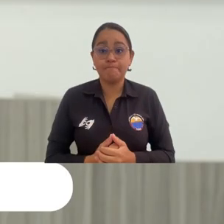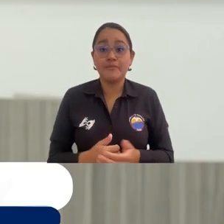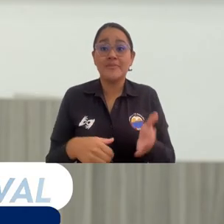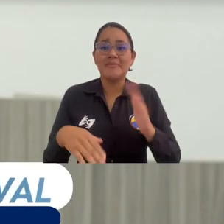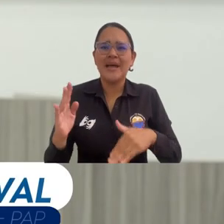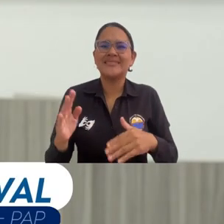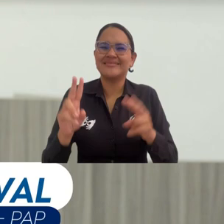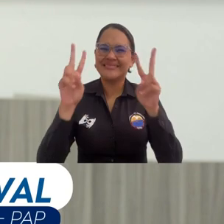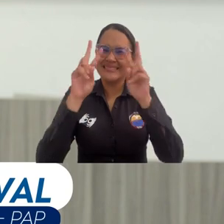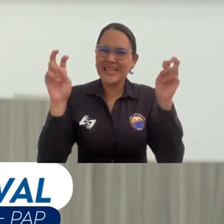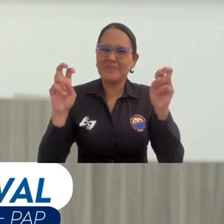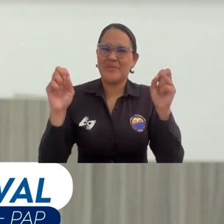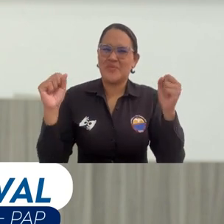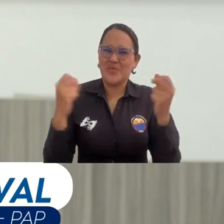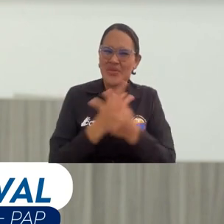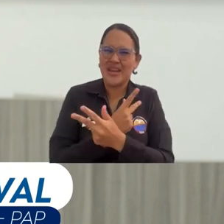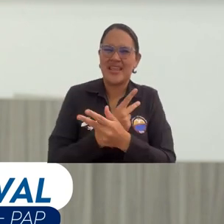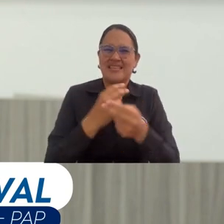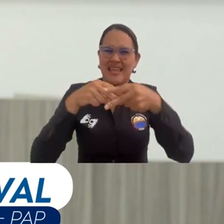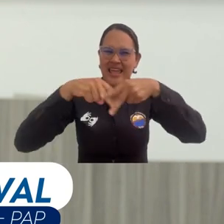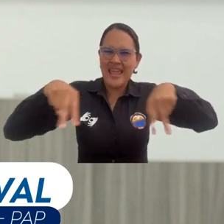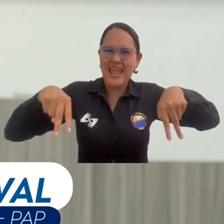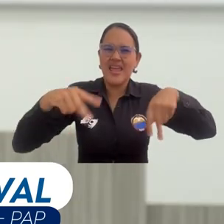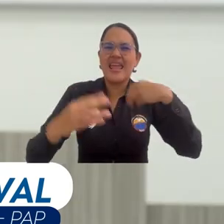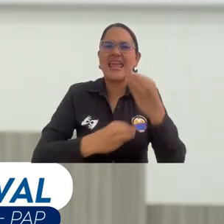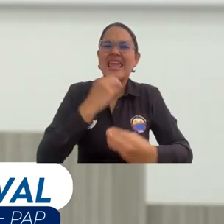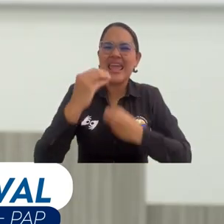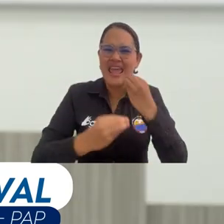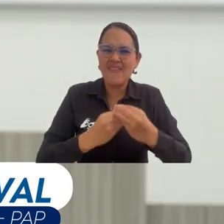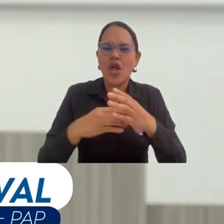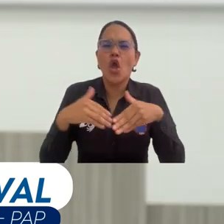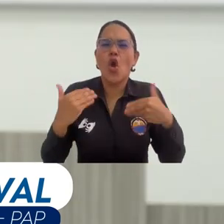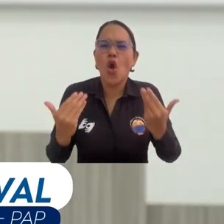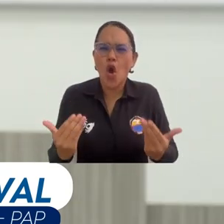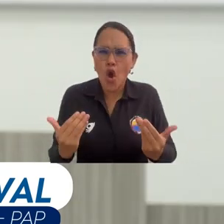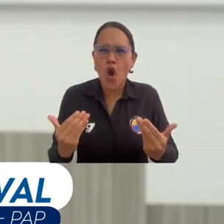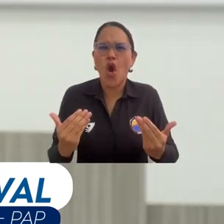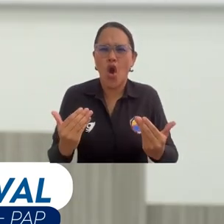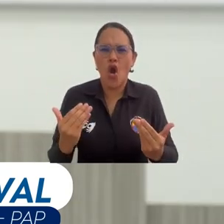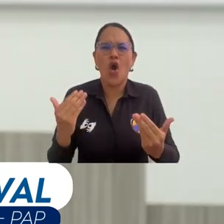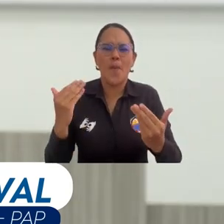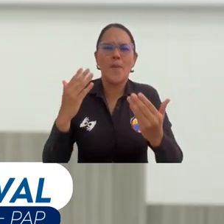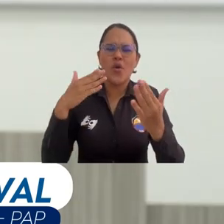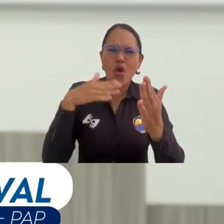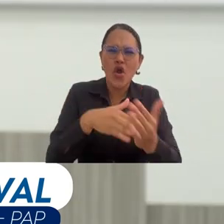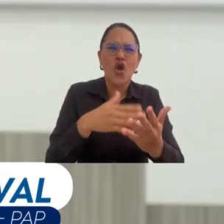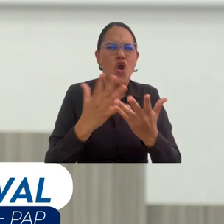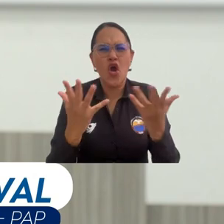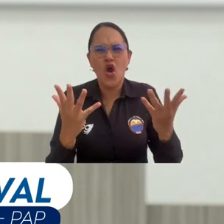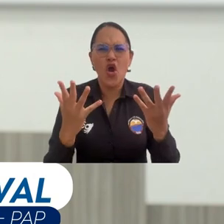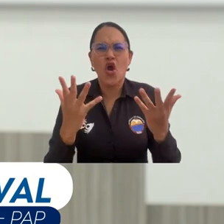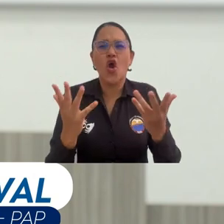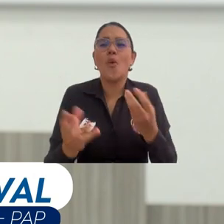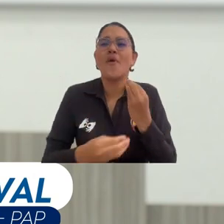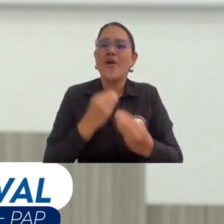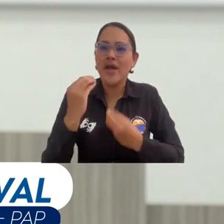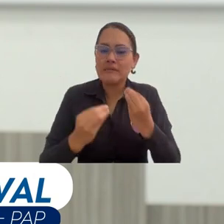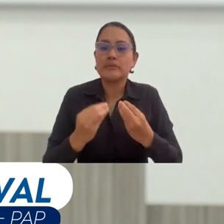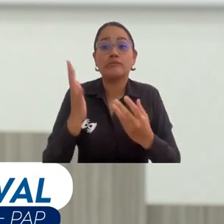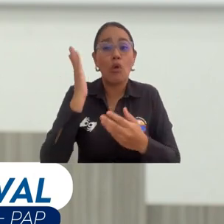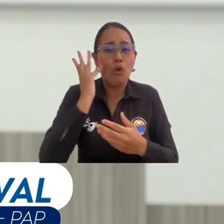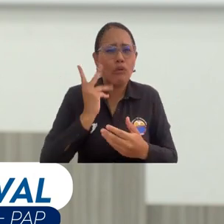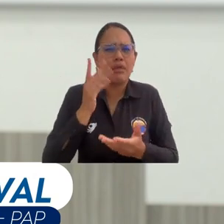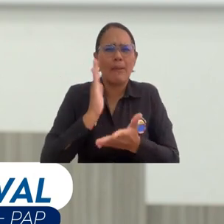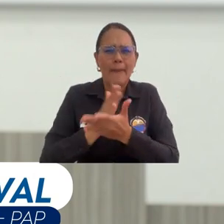hacer en función de la deconstrucción de la violencia de género para seguir trabajando en este asunto que es de todos los días, que